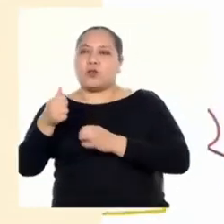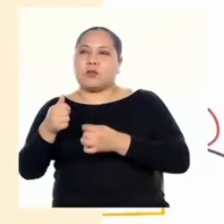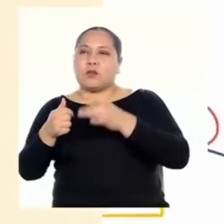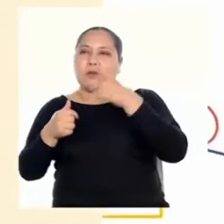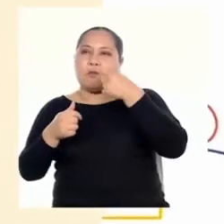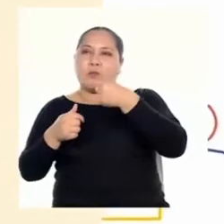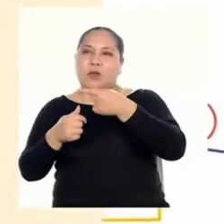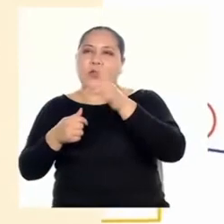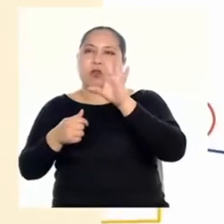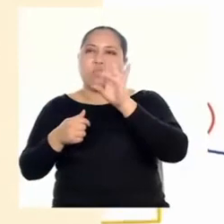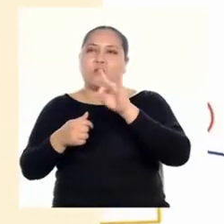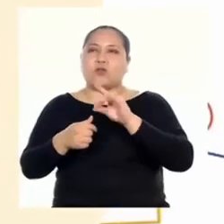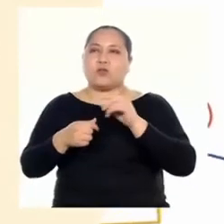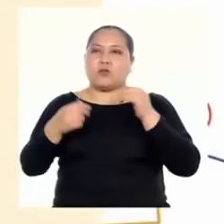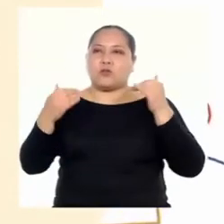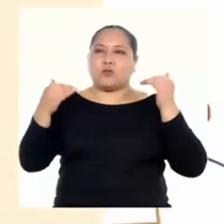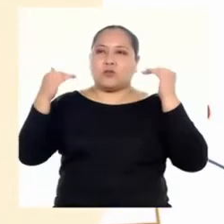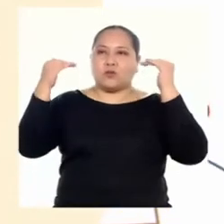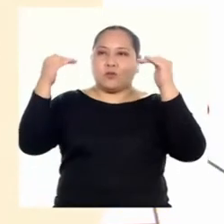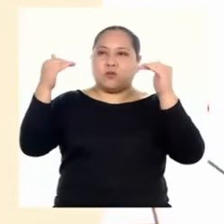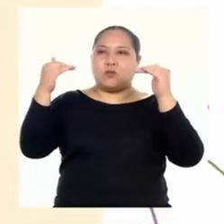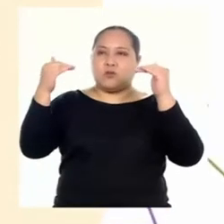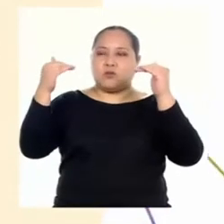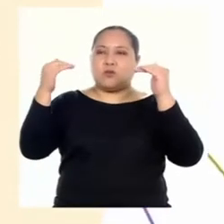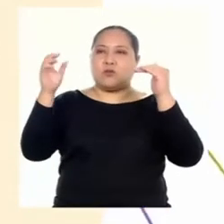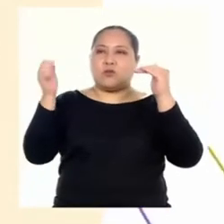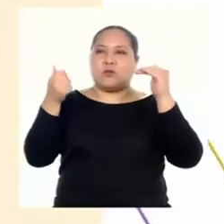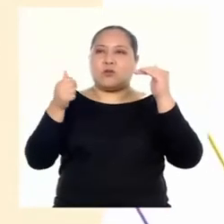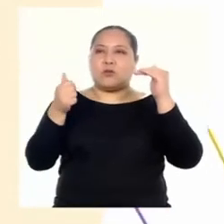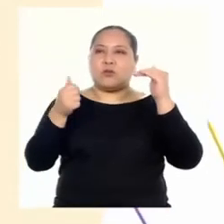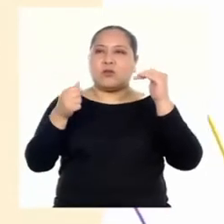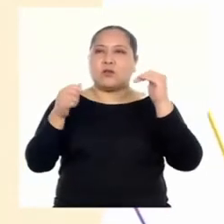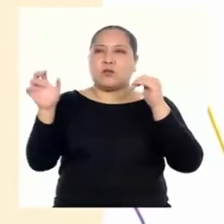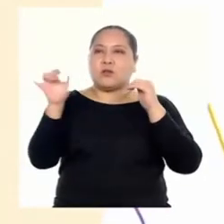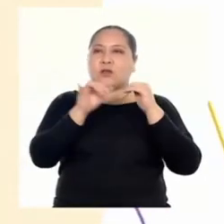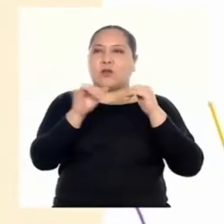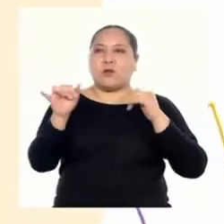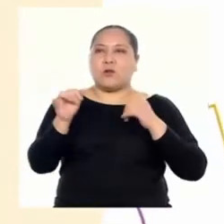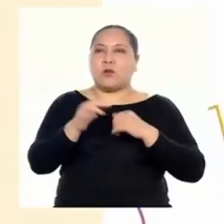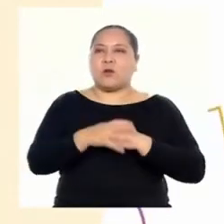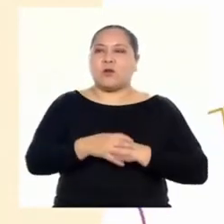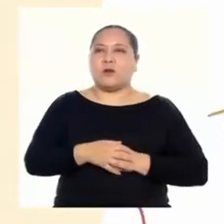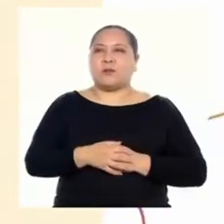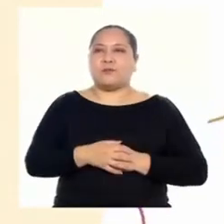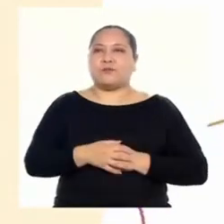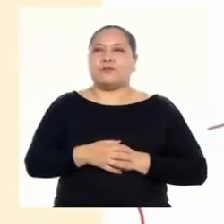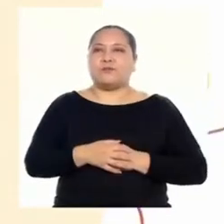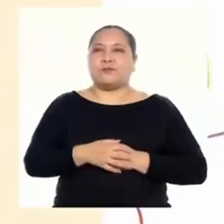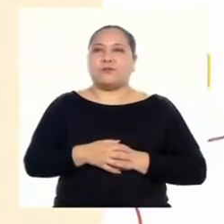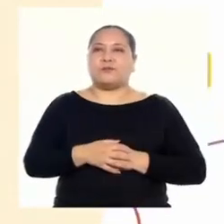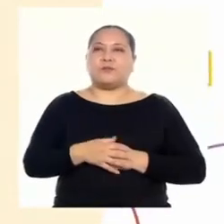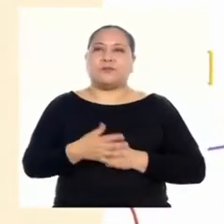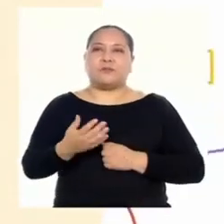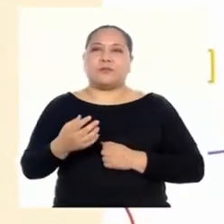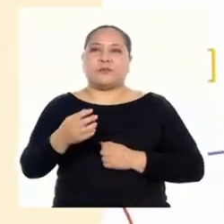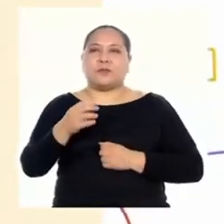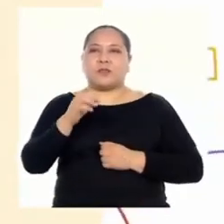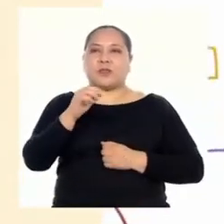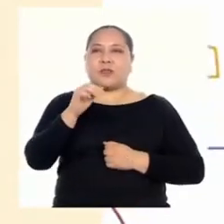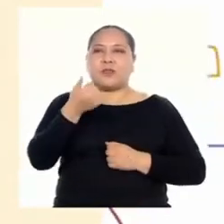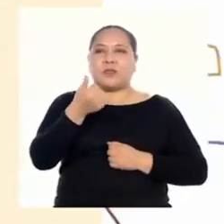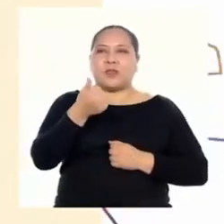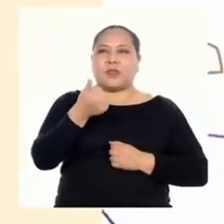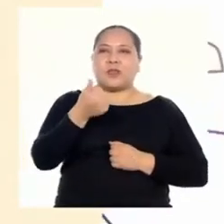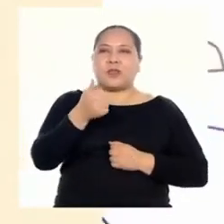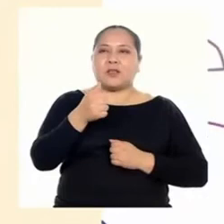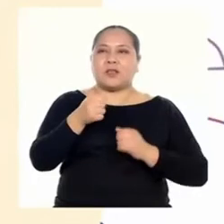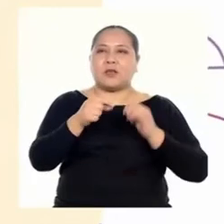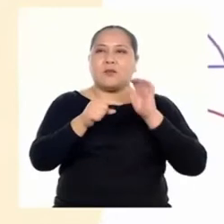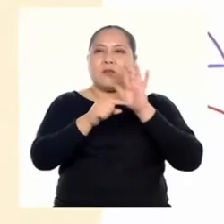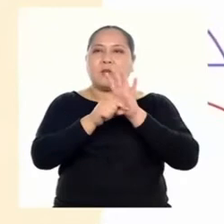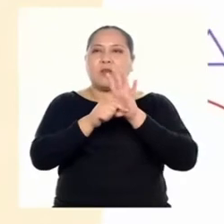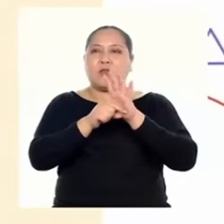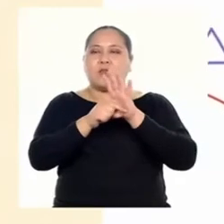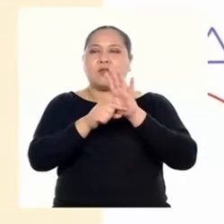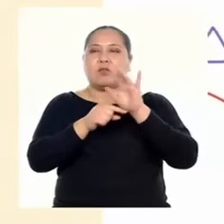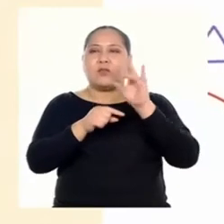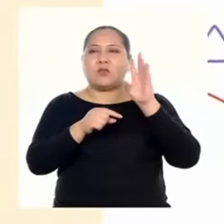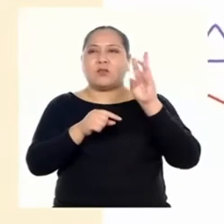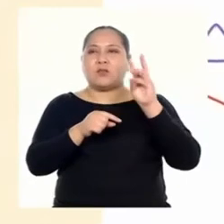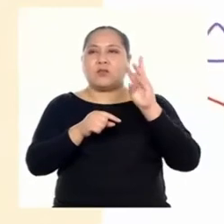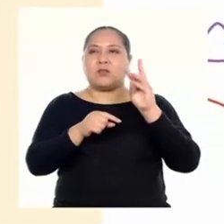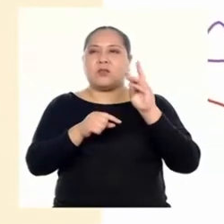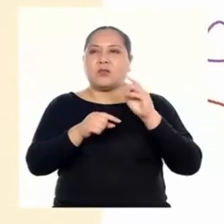damos cuenta que los exponentes de la base 10n son iguales. Entonces, 10 a la menos 6 podemos